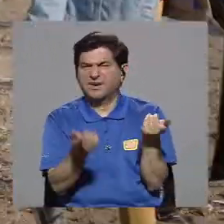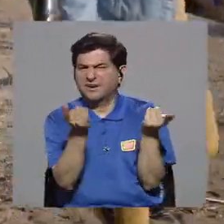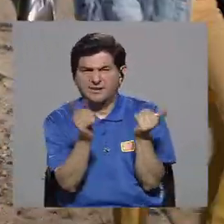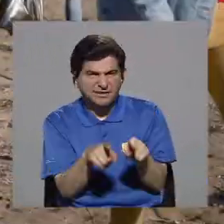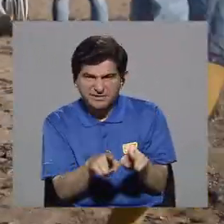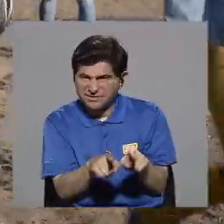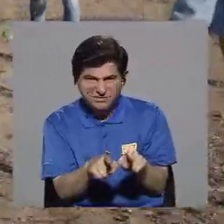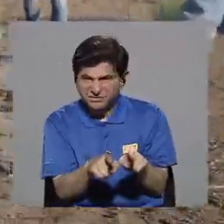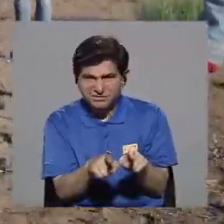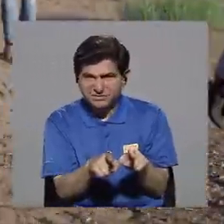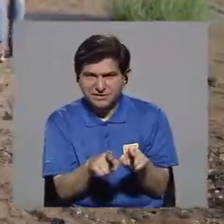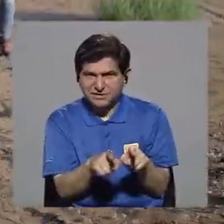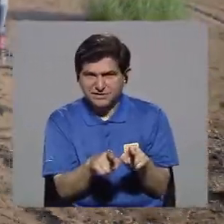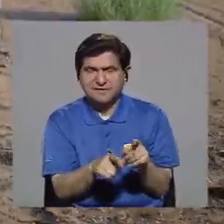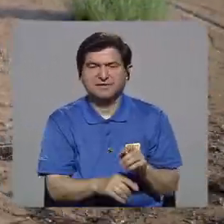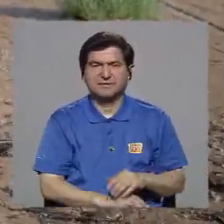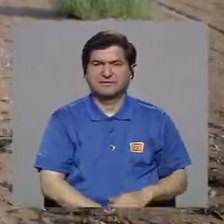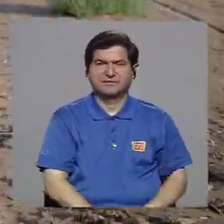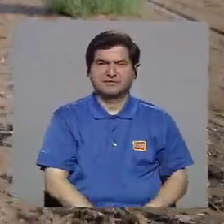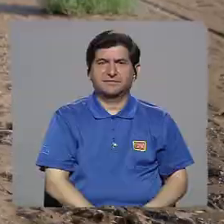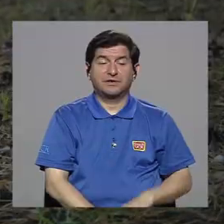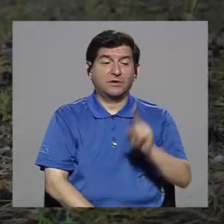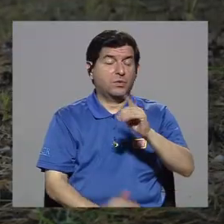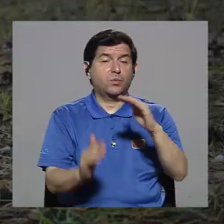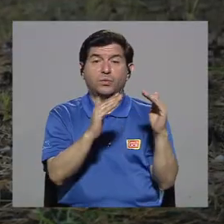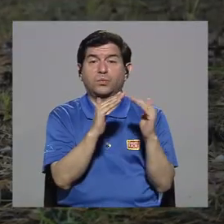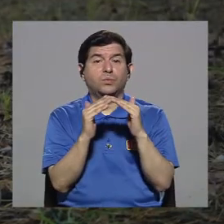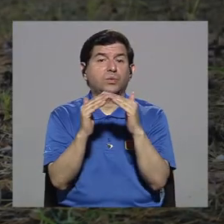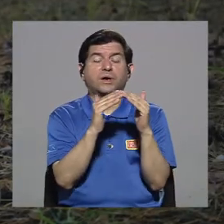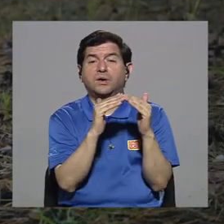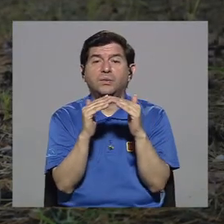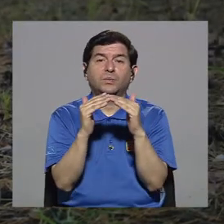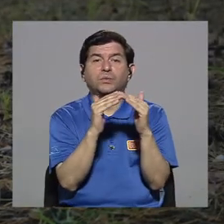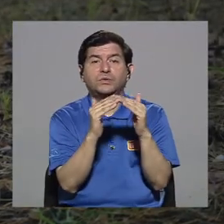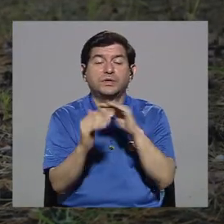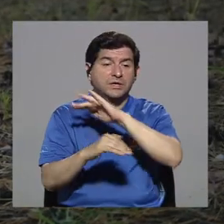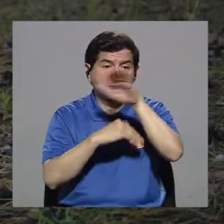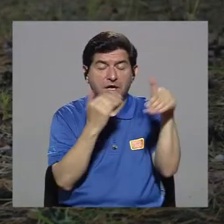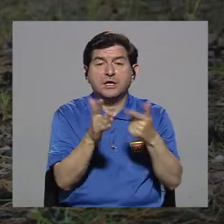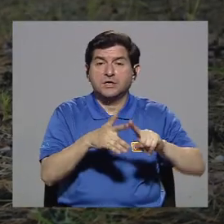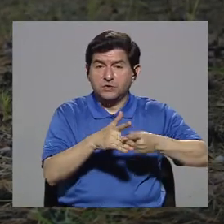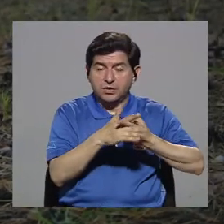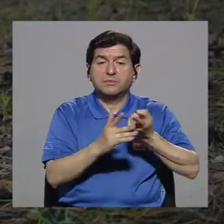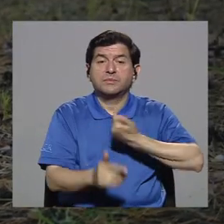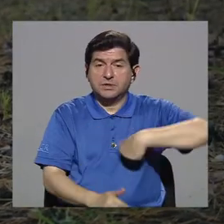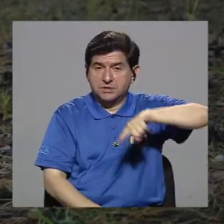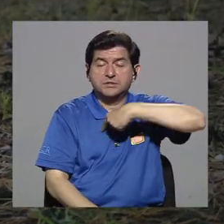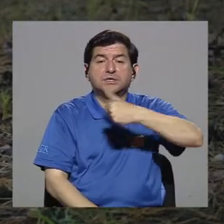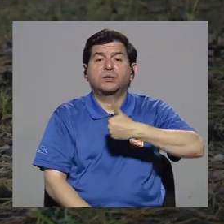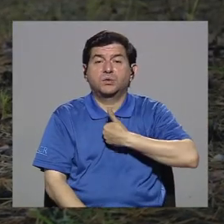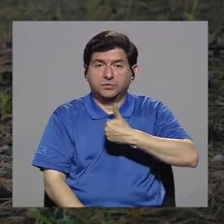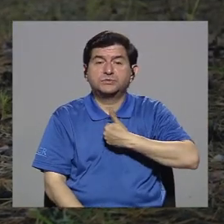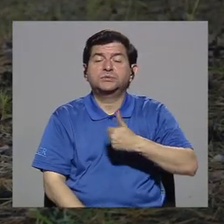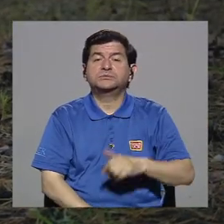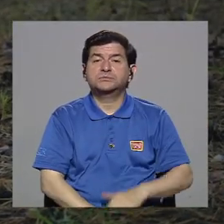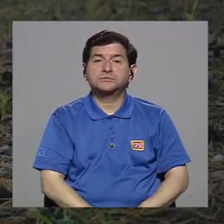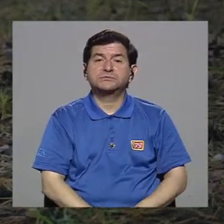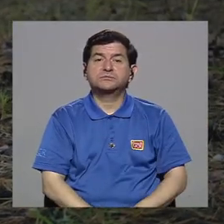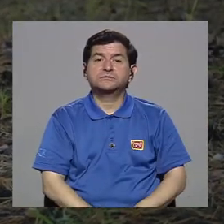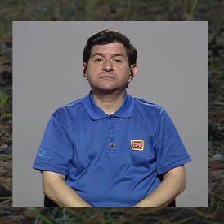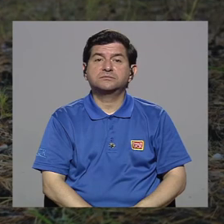que pasa cuando una comunidad, y todo comienza con nosotros, verdad? Es decir,